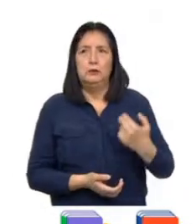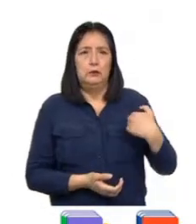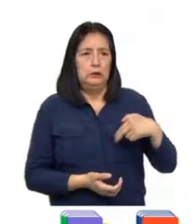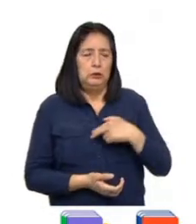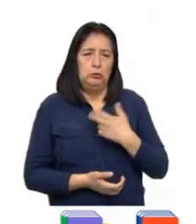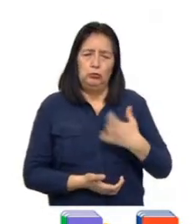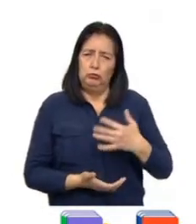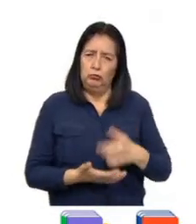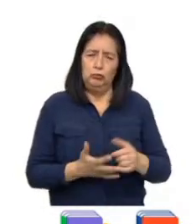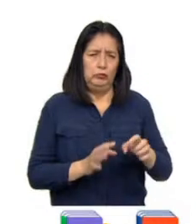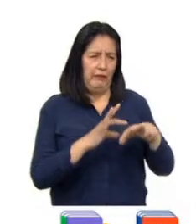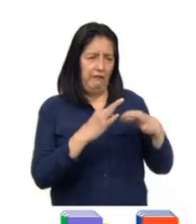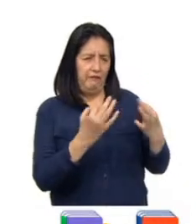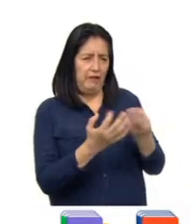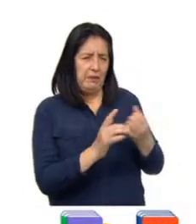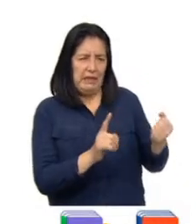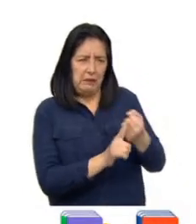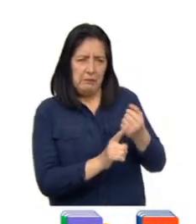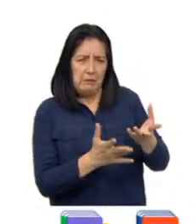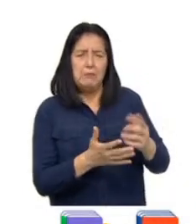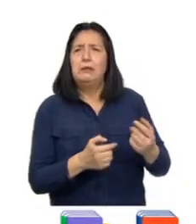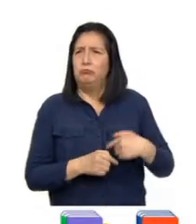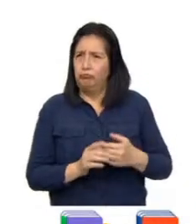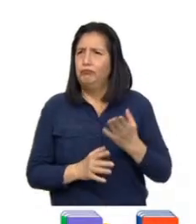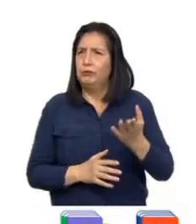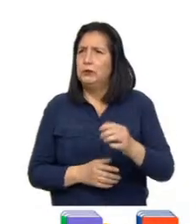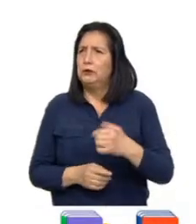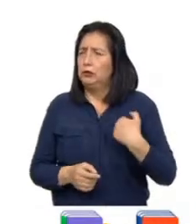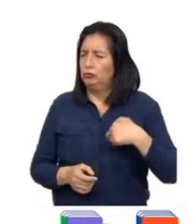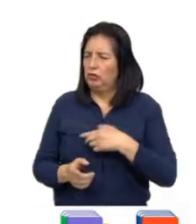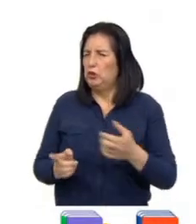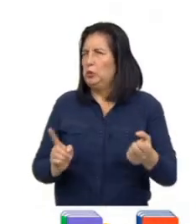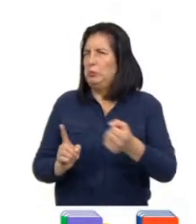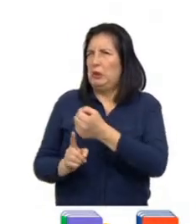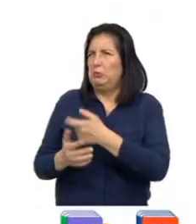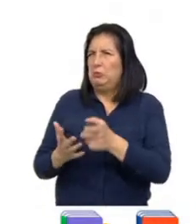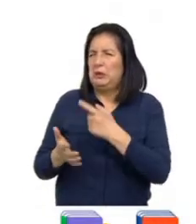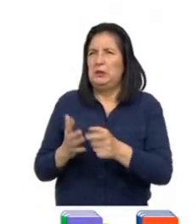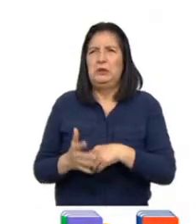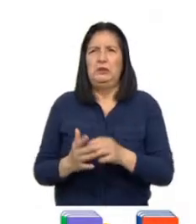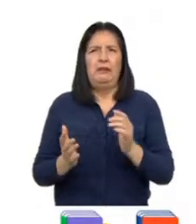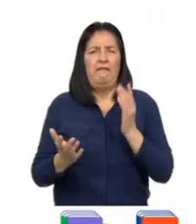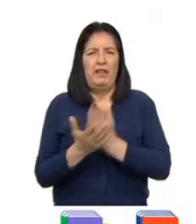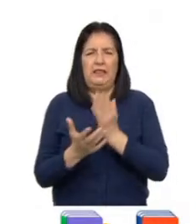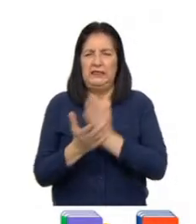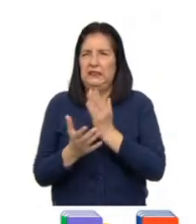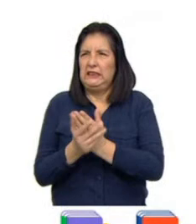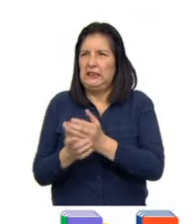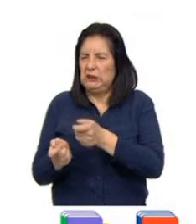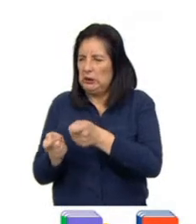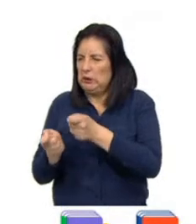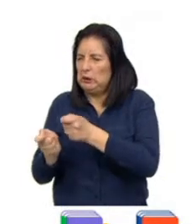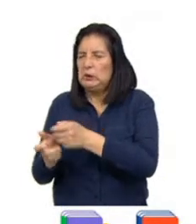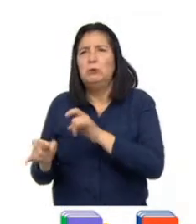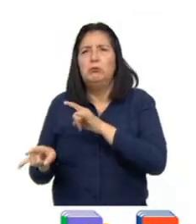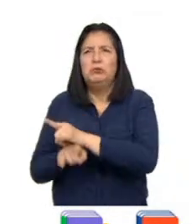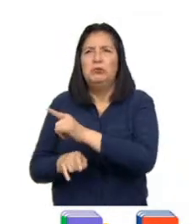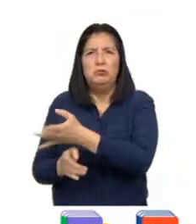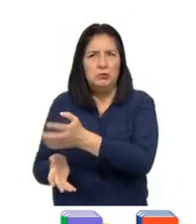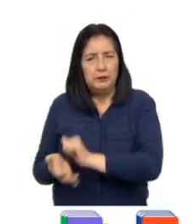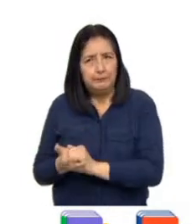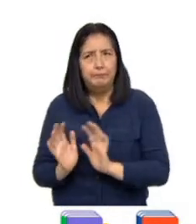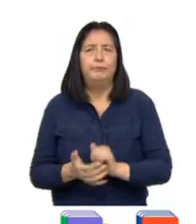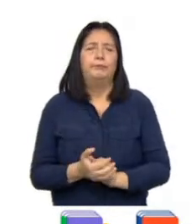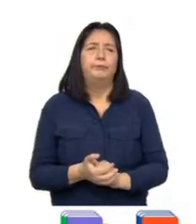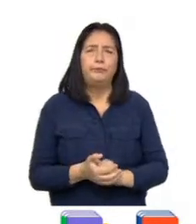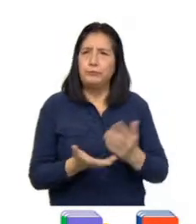víctimas de violencia familiar, si sufrimos maltrato, acoso u hostigamiento escolar, o sea bullying,